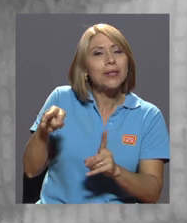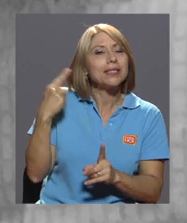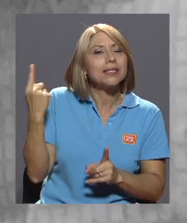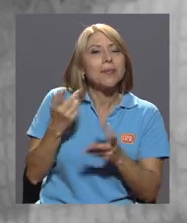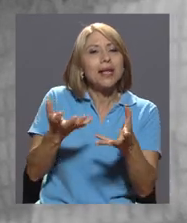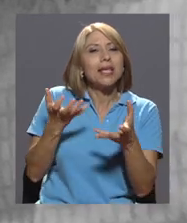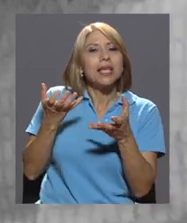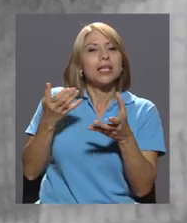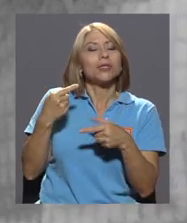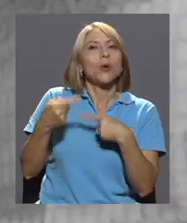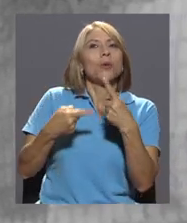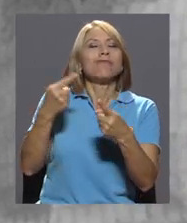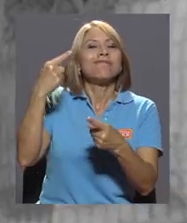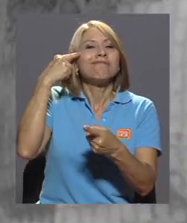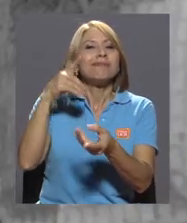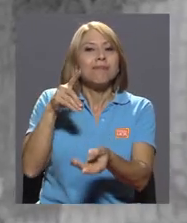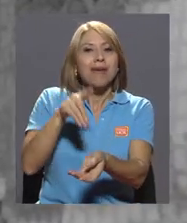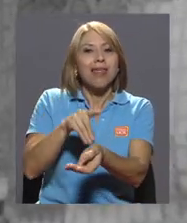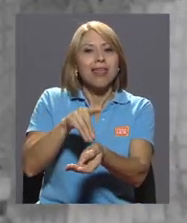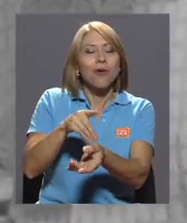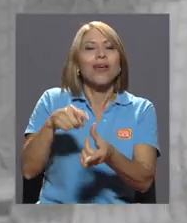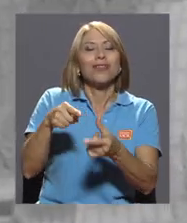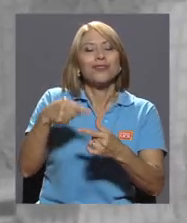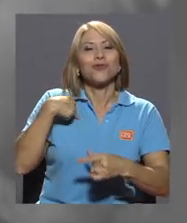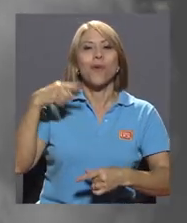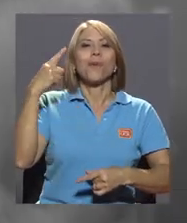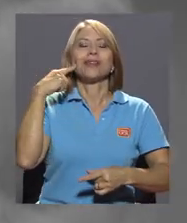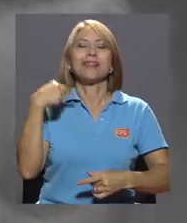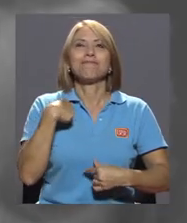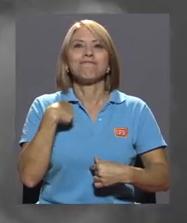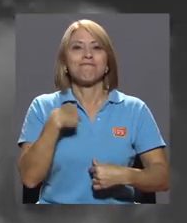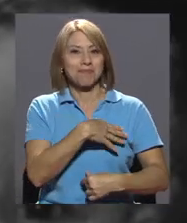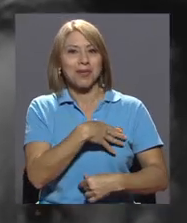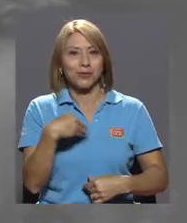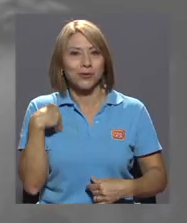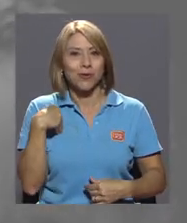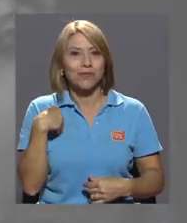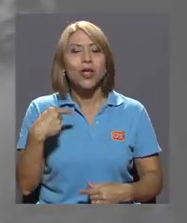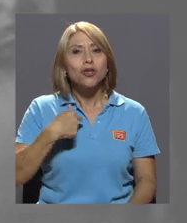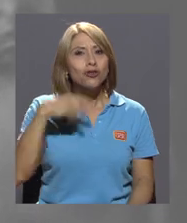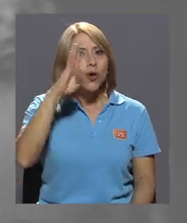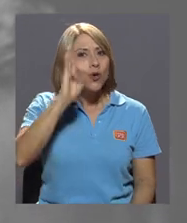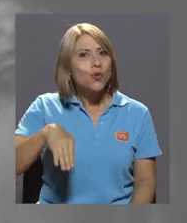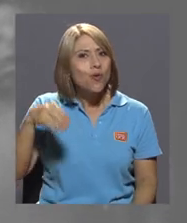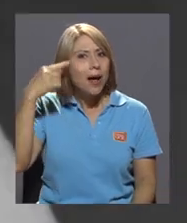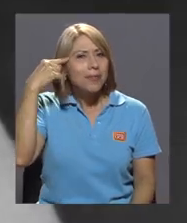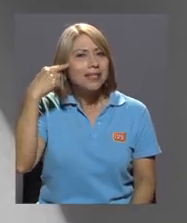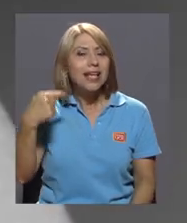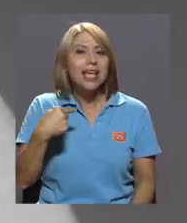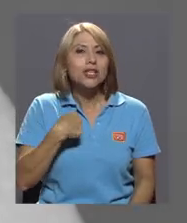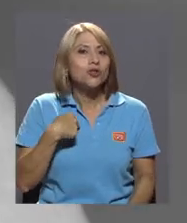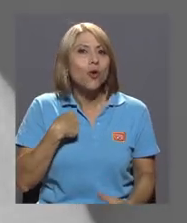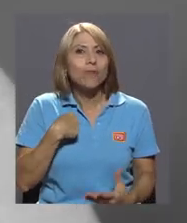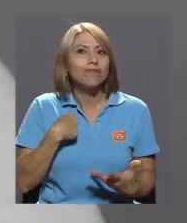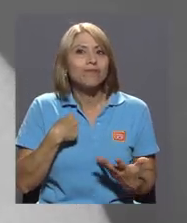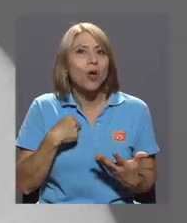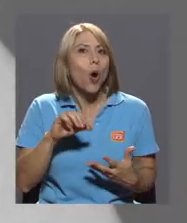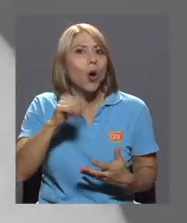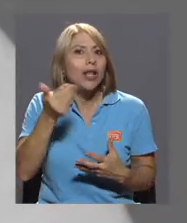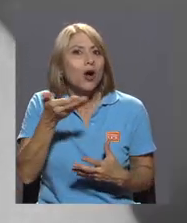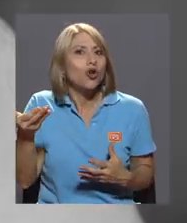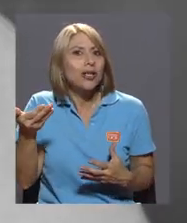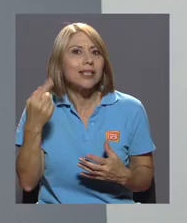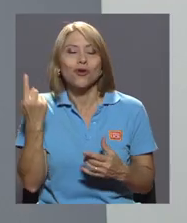médico, entonces yo creo que por ahí a mí me gustó. Y la verdad es que nunca pensé en que quería hacer otra cosa que no fuera médico.